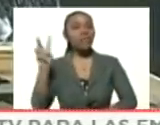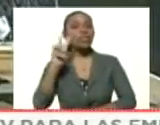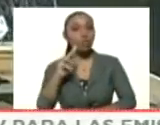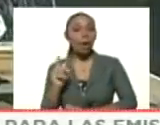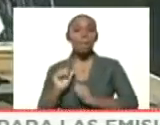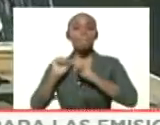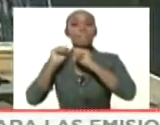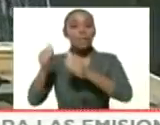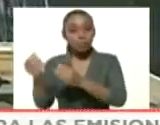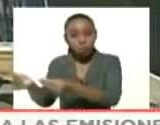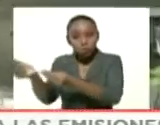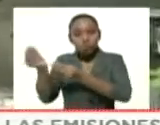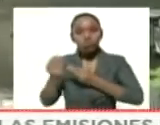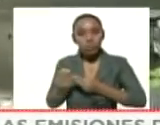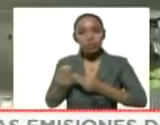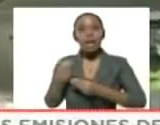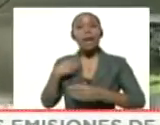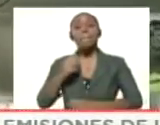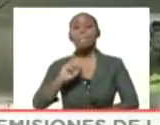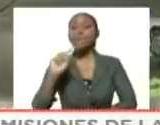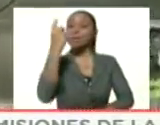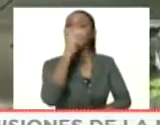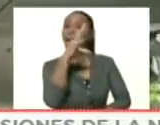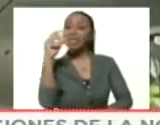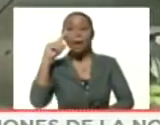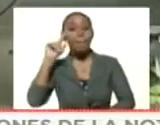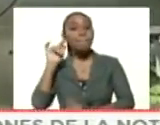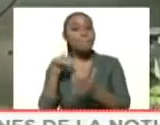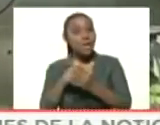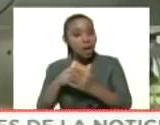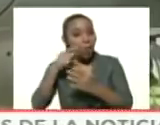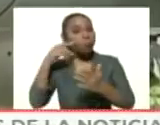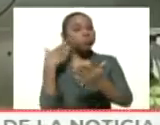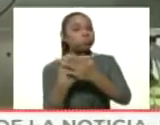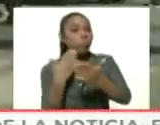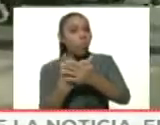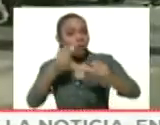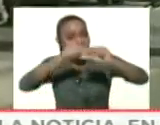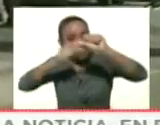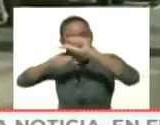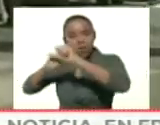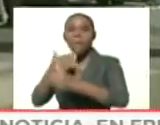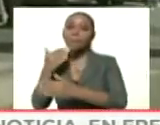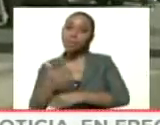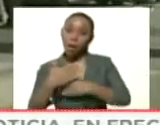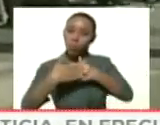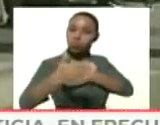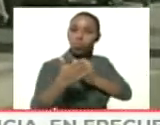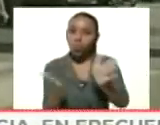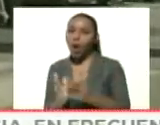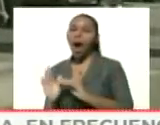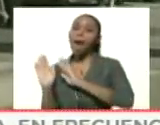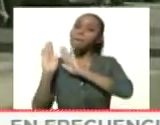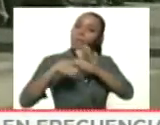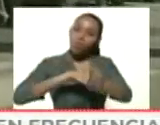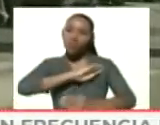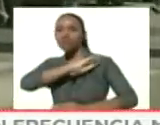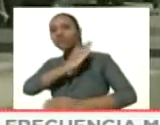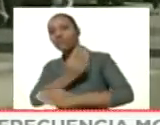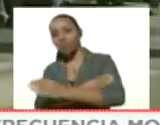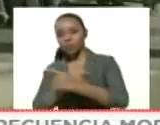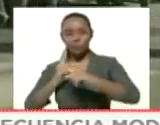traer las primeras 500 mil pruebas rápidas que nos permitirán ampliar y reforzar la